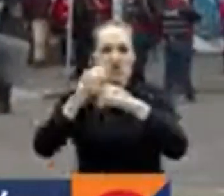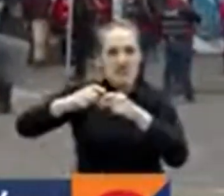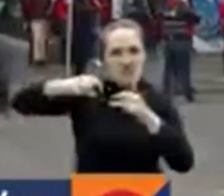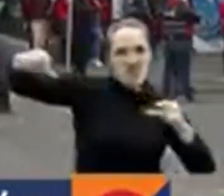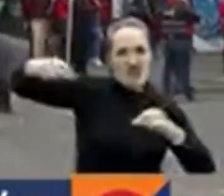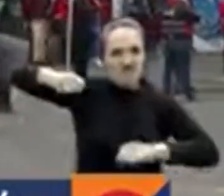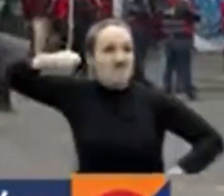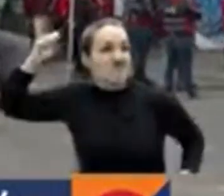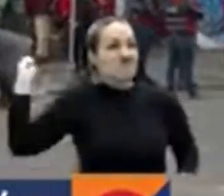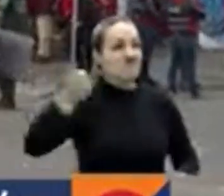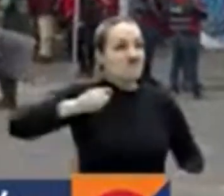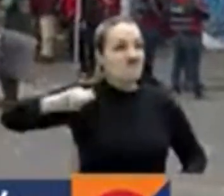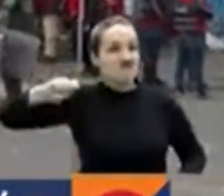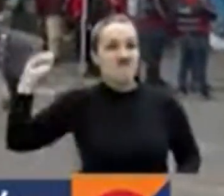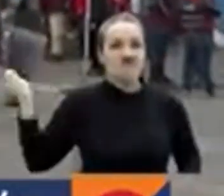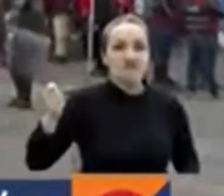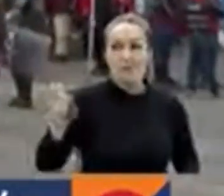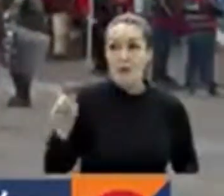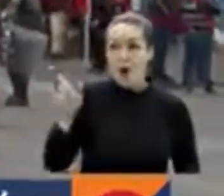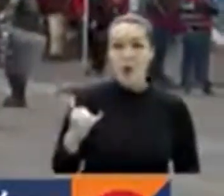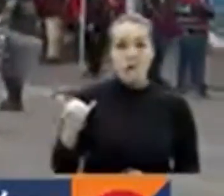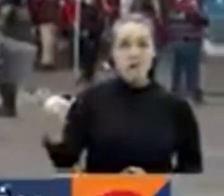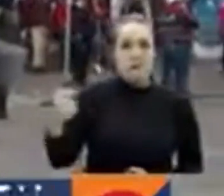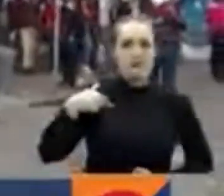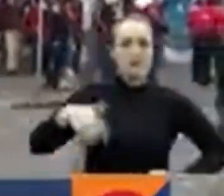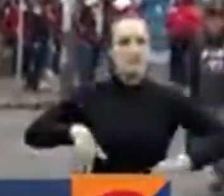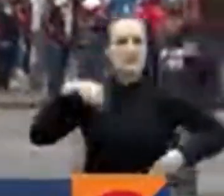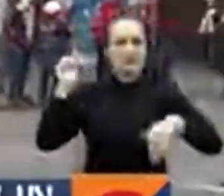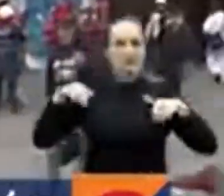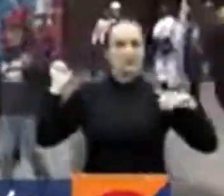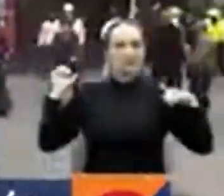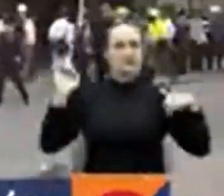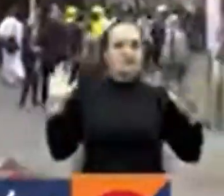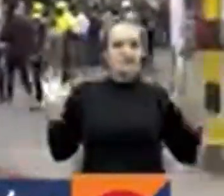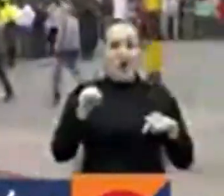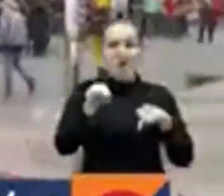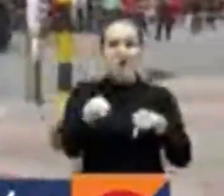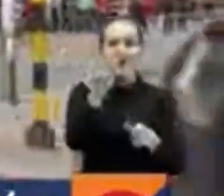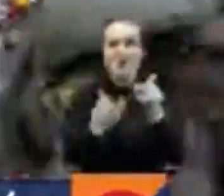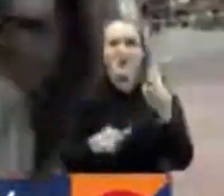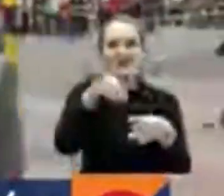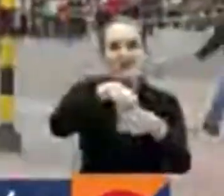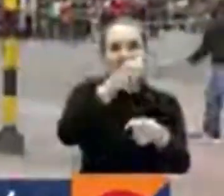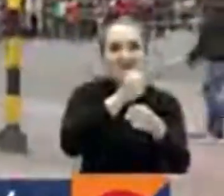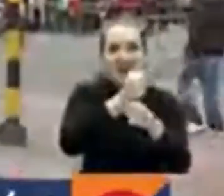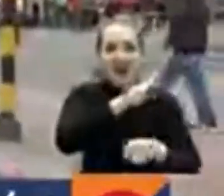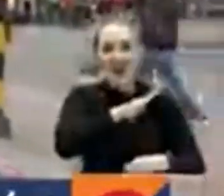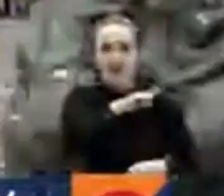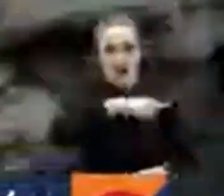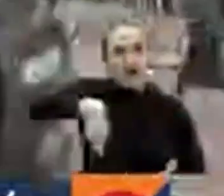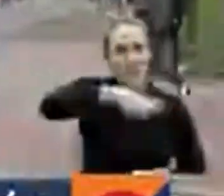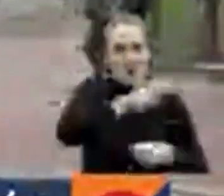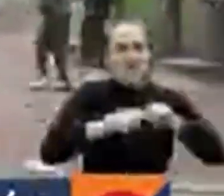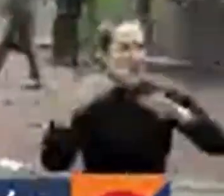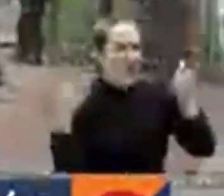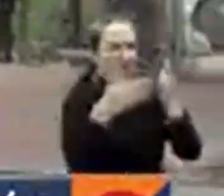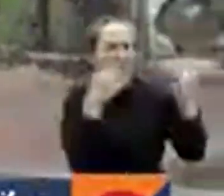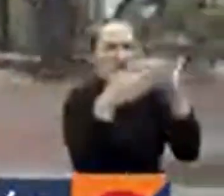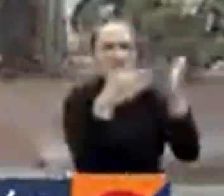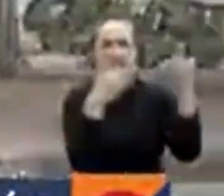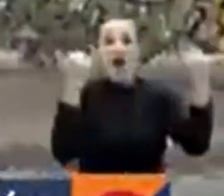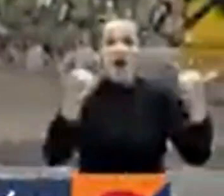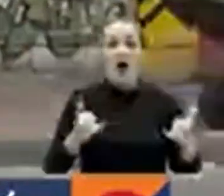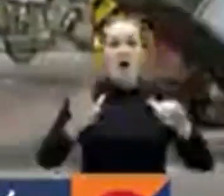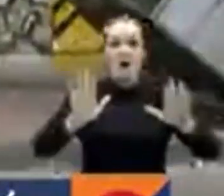estaba tratando de golpear a varios de los funcionarios del distrito en este momento. No hay movilidad del paso por este lado